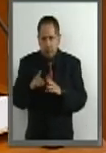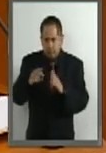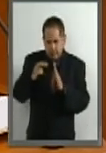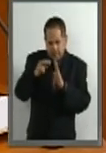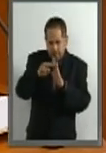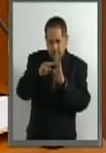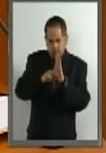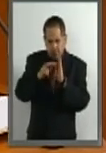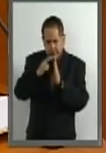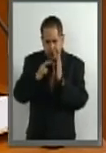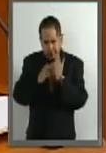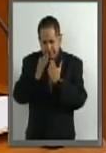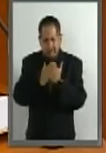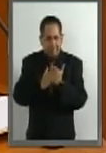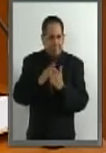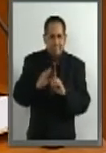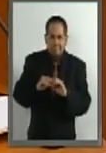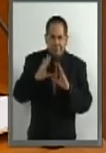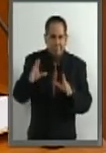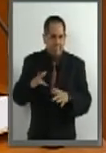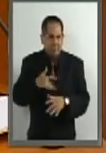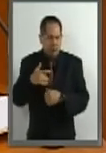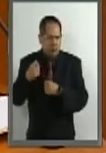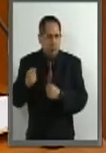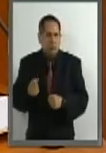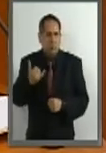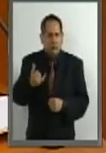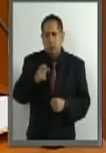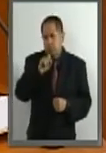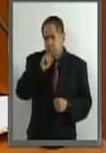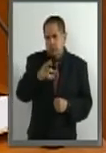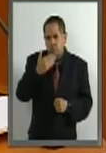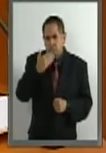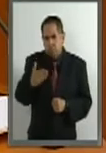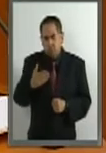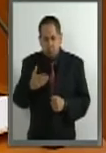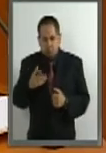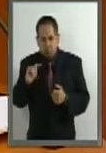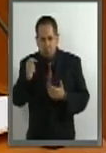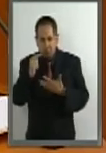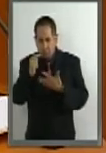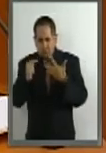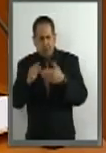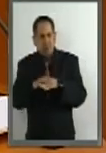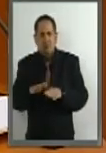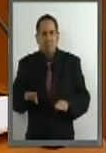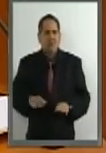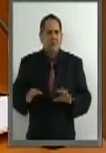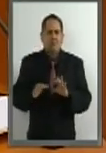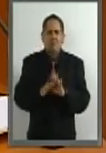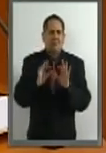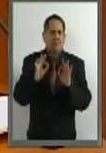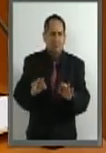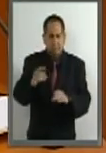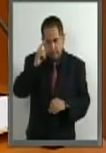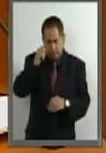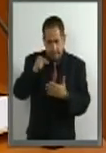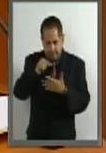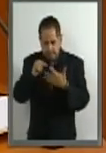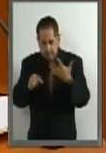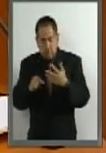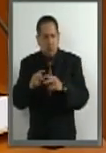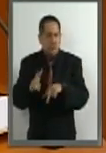coherente, potente y que tenga un contenido técnico acertado que permita al juzgador